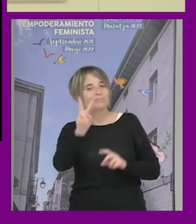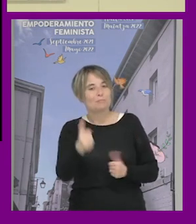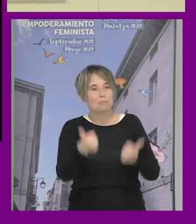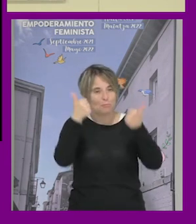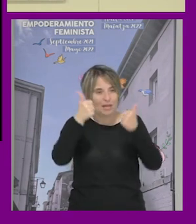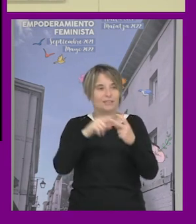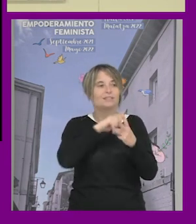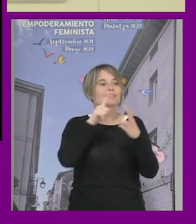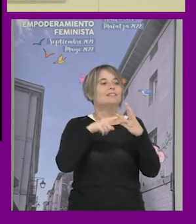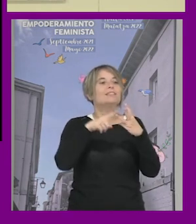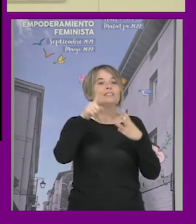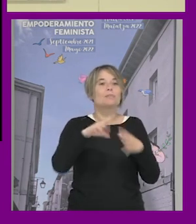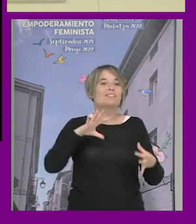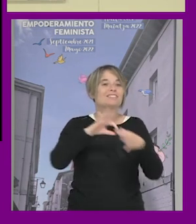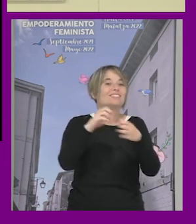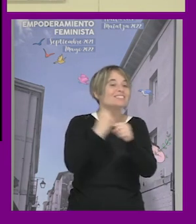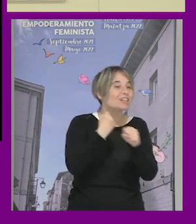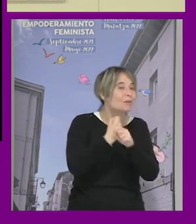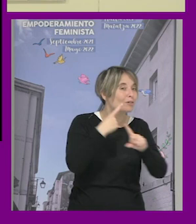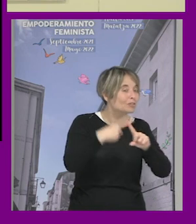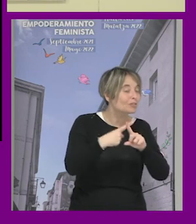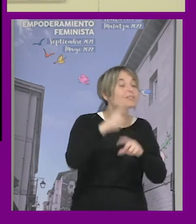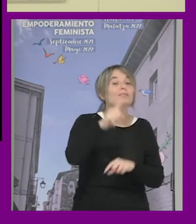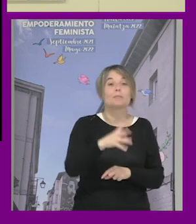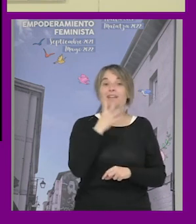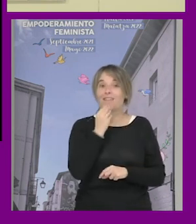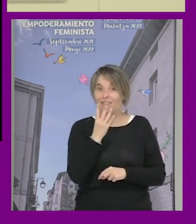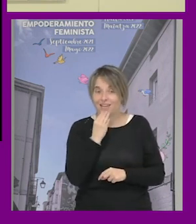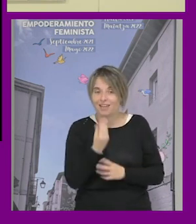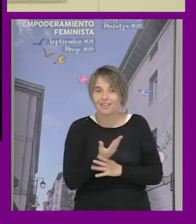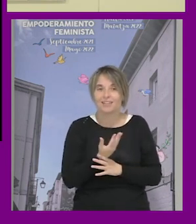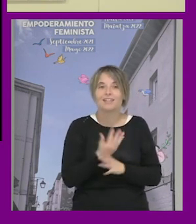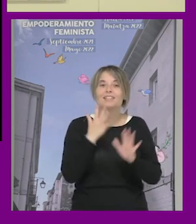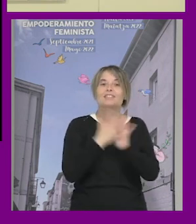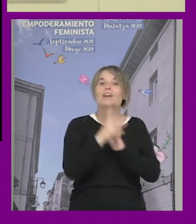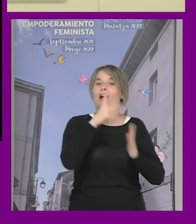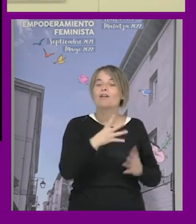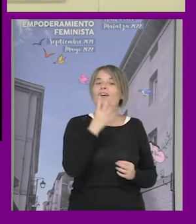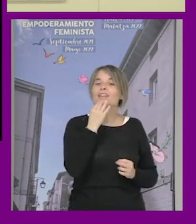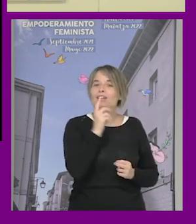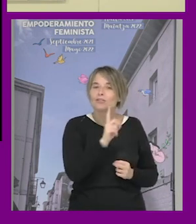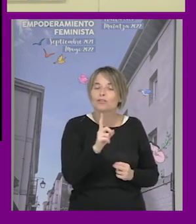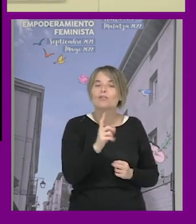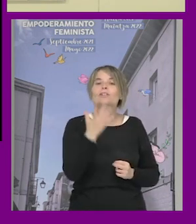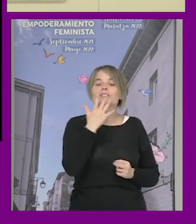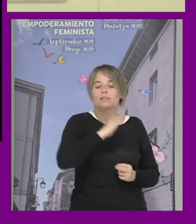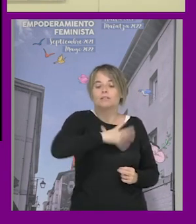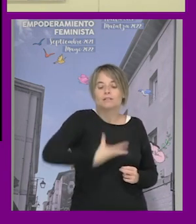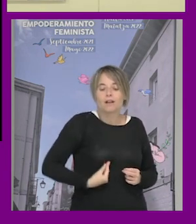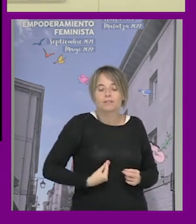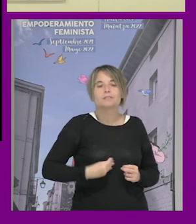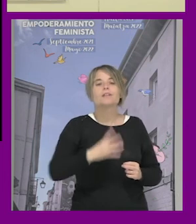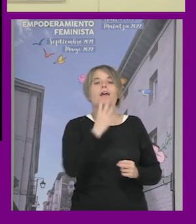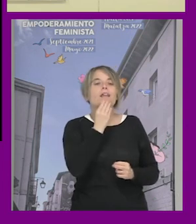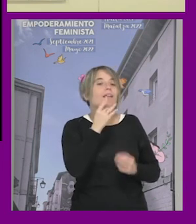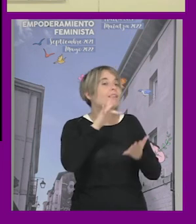afectaba a la vinculación con el trabajo sexual las edades por ejemplo el tema de no solo en la edad actual sino la edad en la que has transitado es